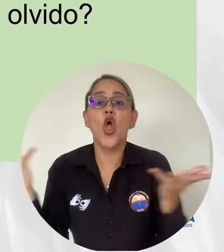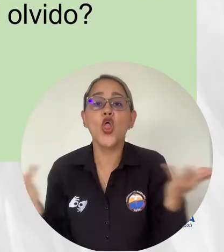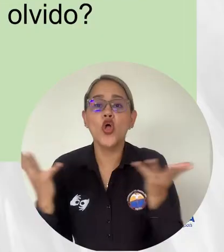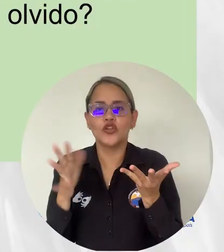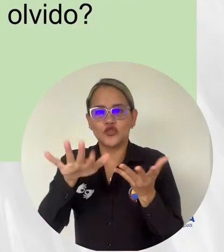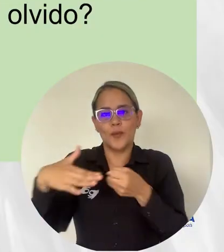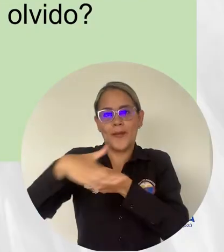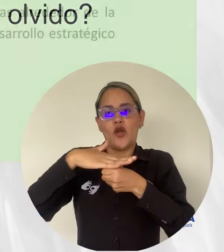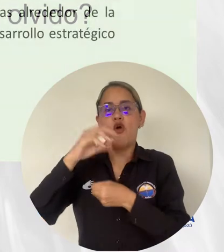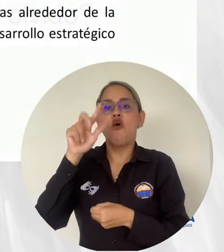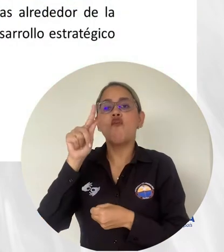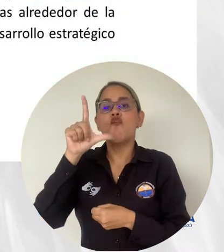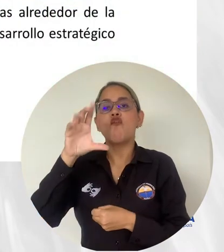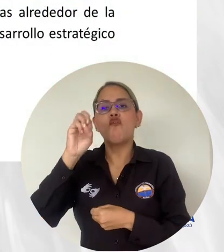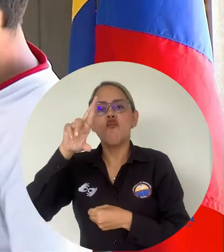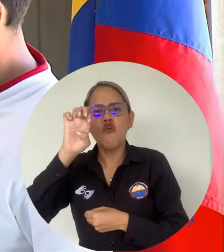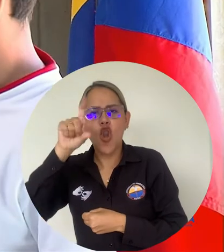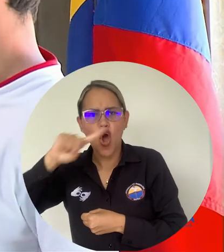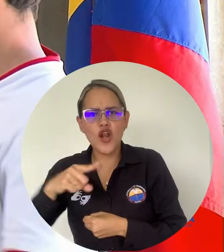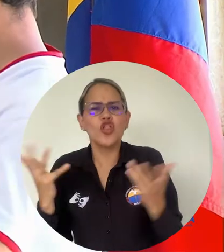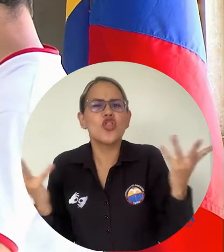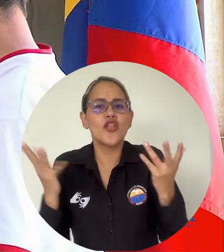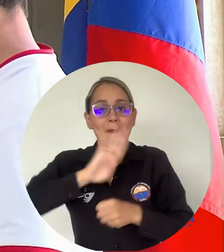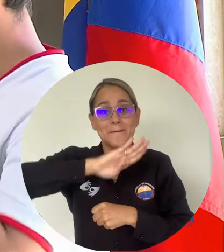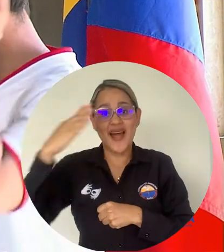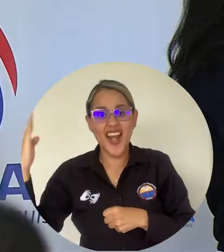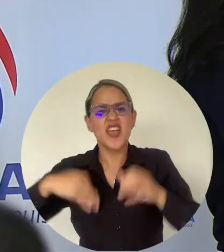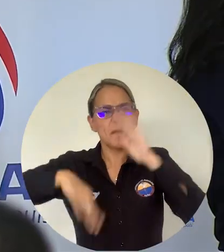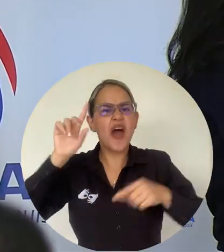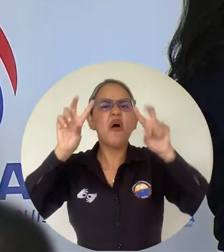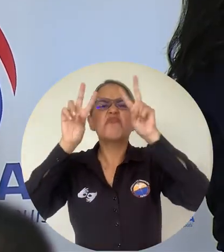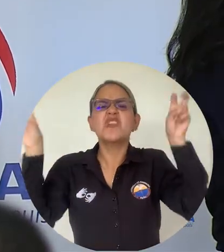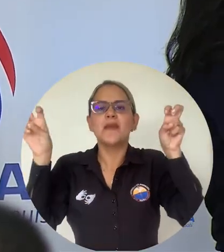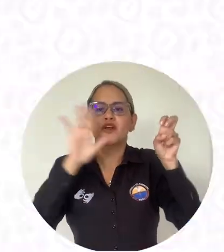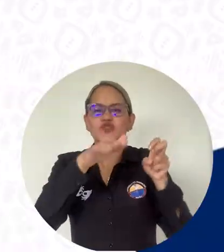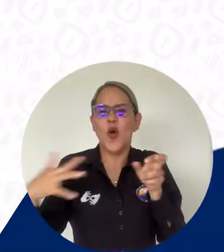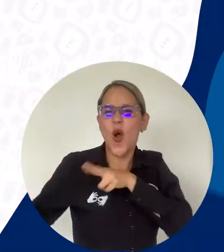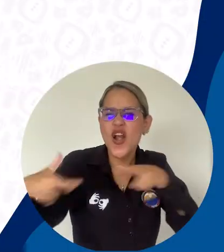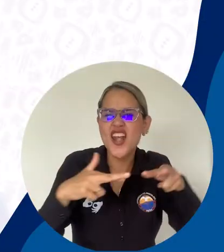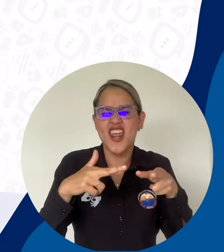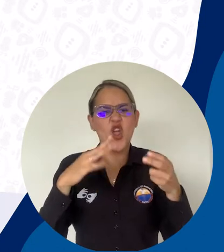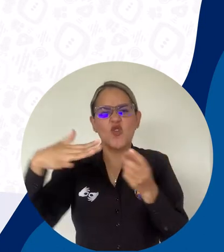compartir conocimiento con estudiantes, profesores y comunidad en general sobre innovación socioambiental.